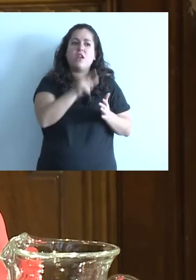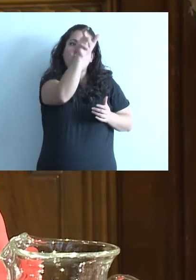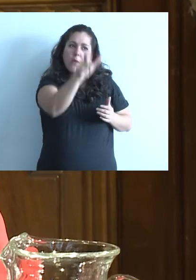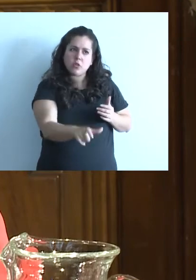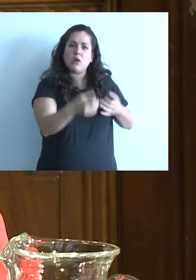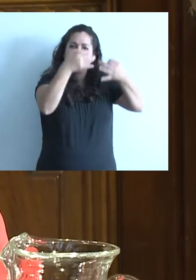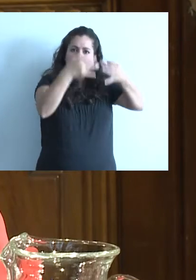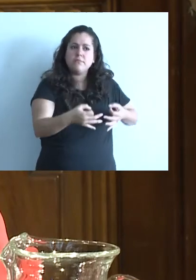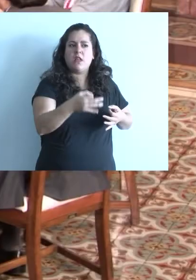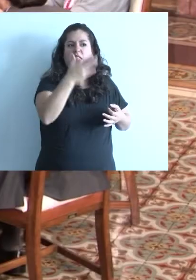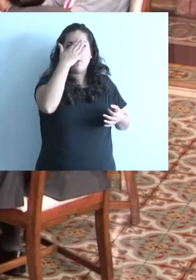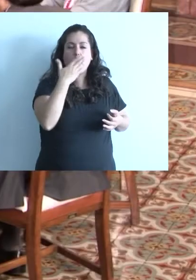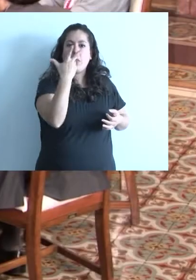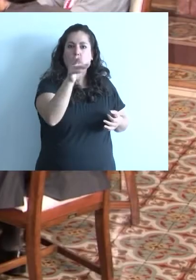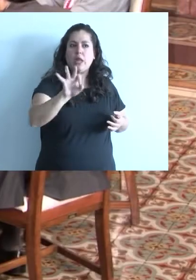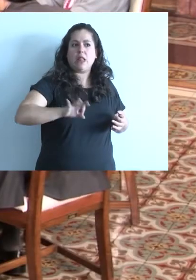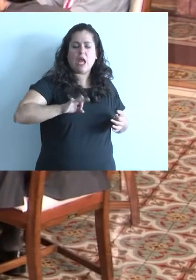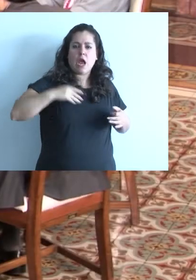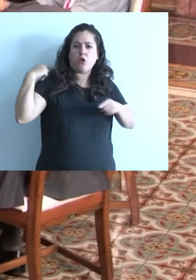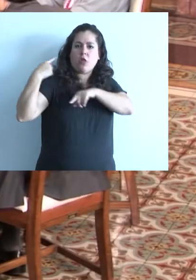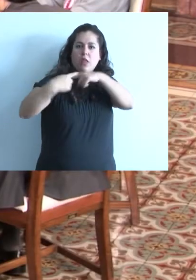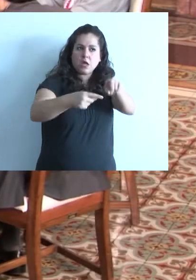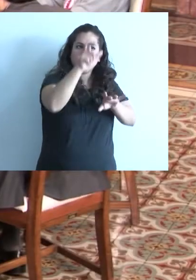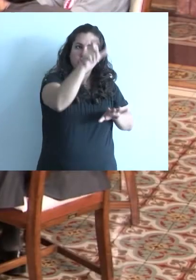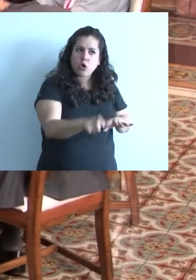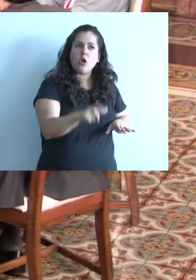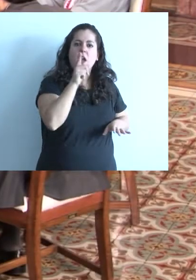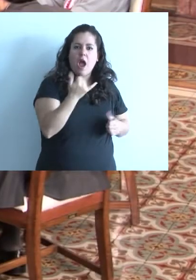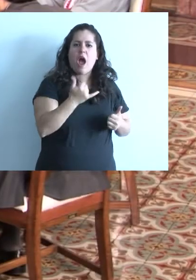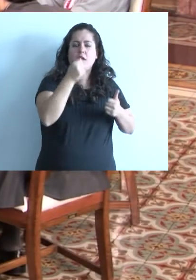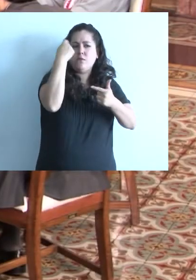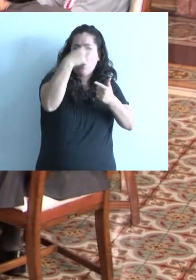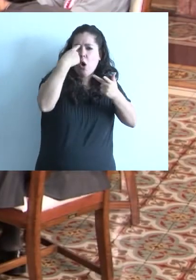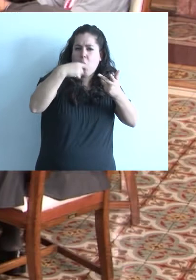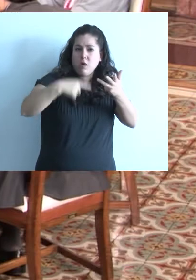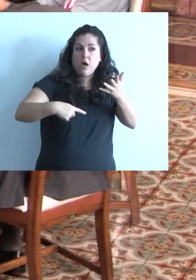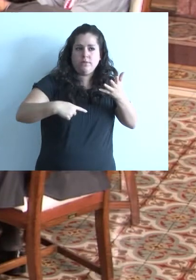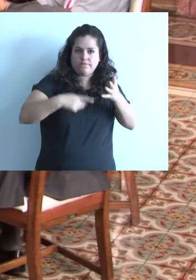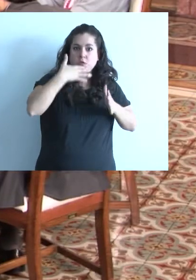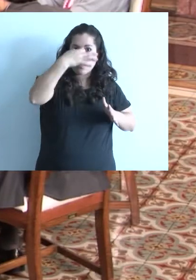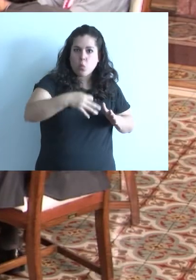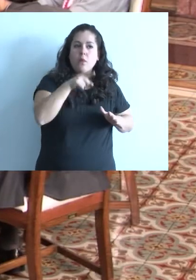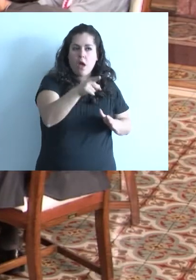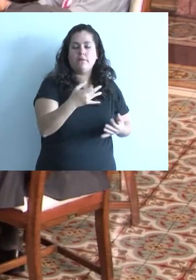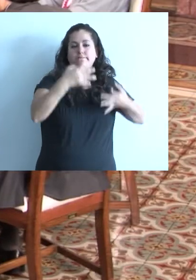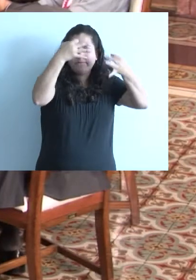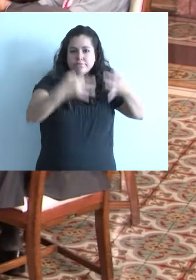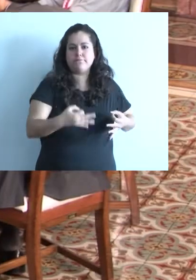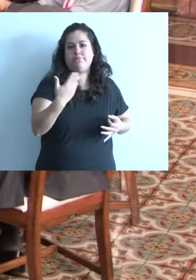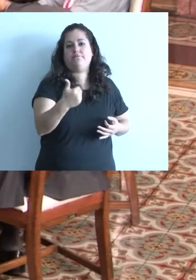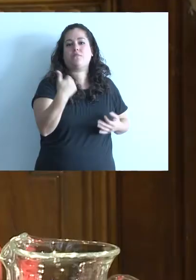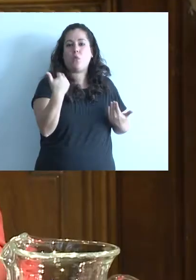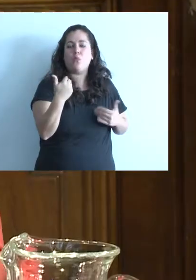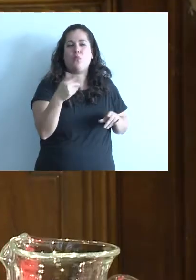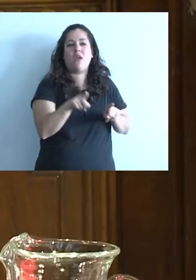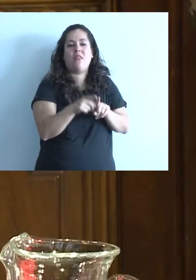alguien, luego de 20 años de trayectoria y con este tipo de producción concreta, pueda entonces